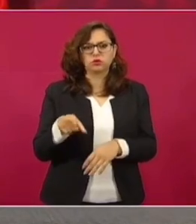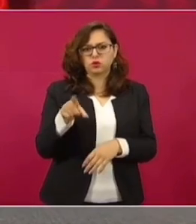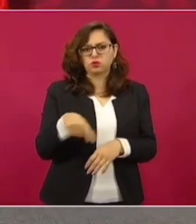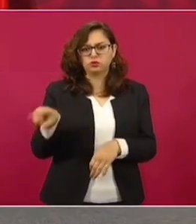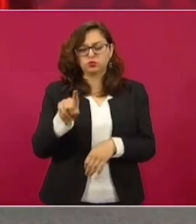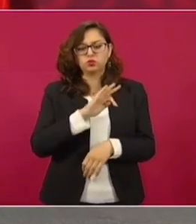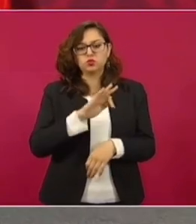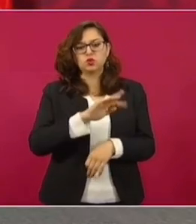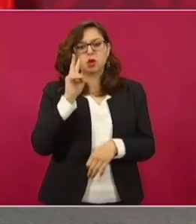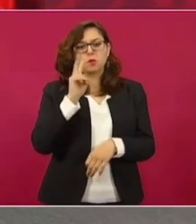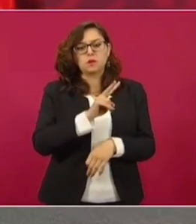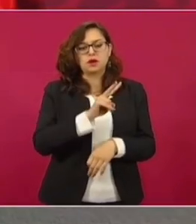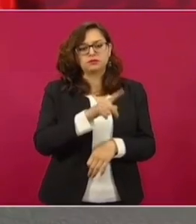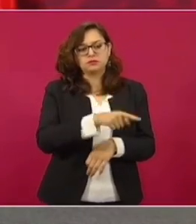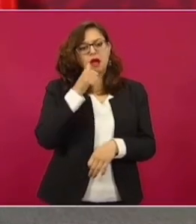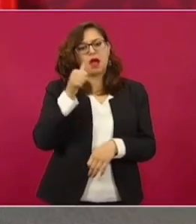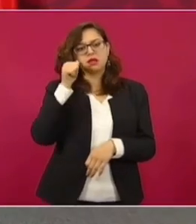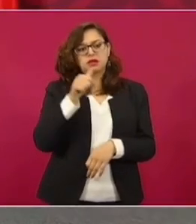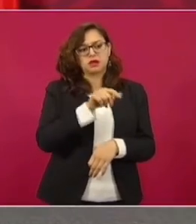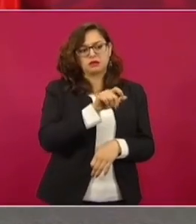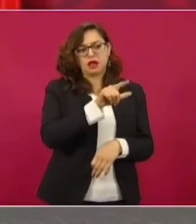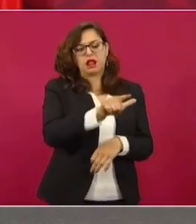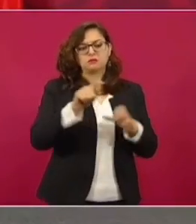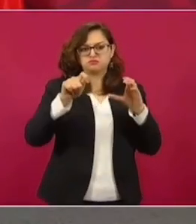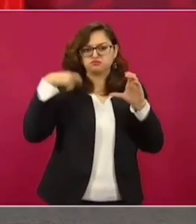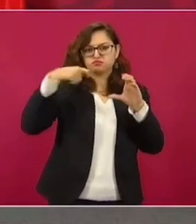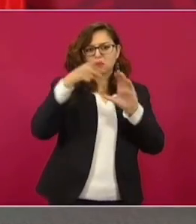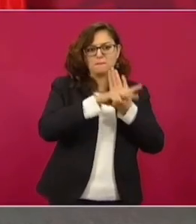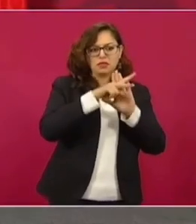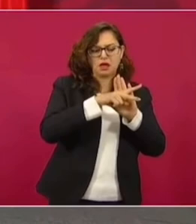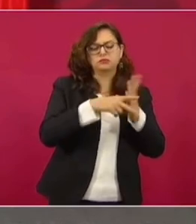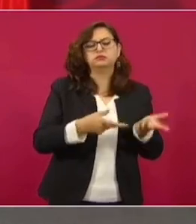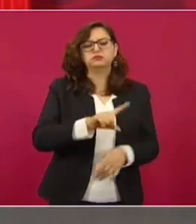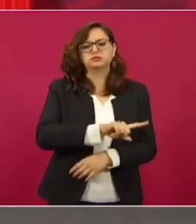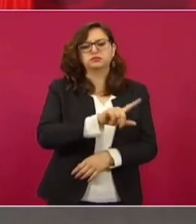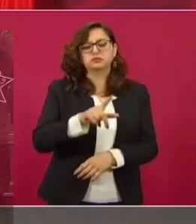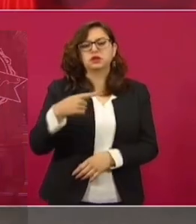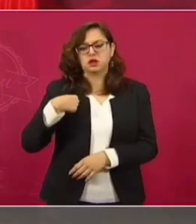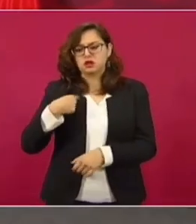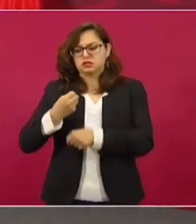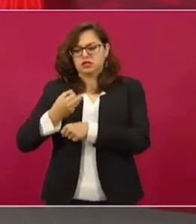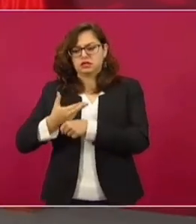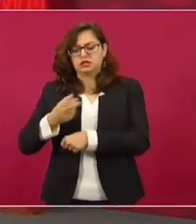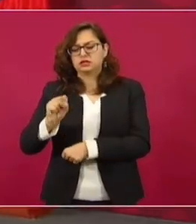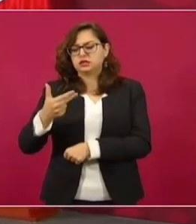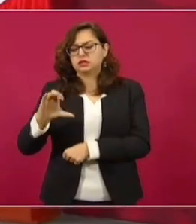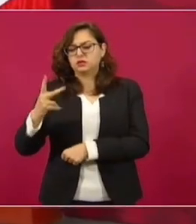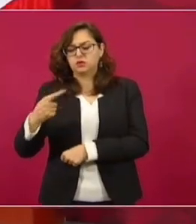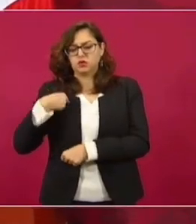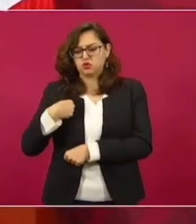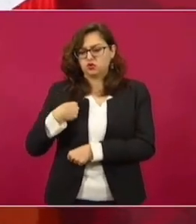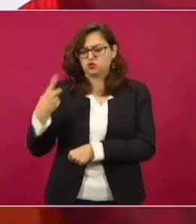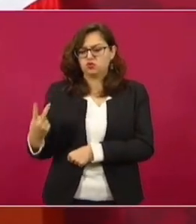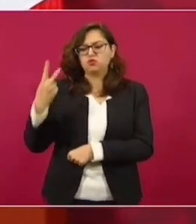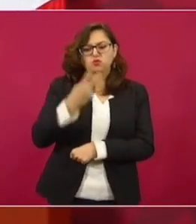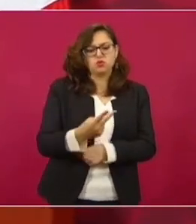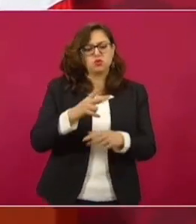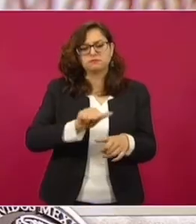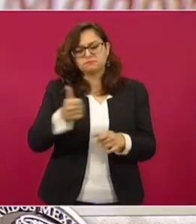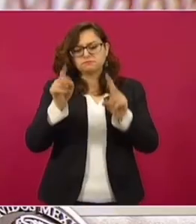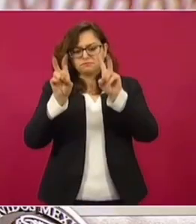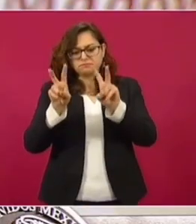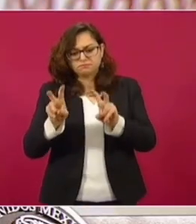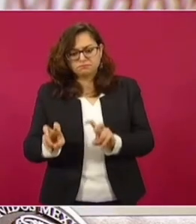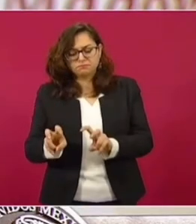tuvieron acceso a un video que grabó el día de ayer. Tuvimos una reunión, el secretario de Hacienda y un servidor con él. Posteriormente sostuvimos dos o tres reuniones